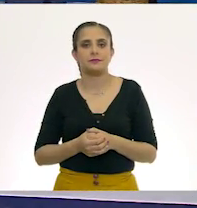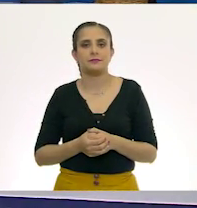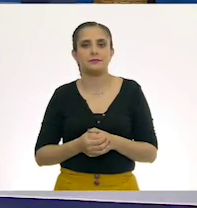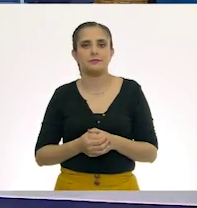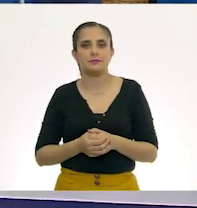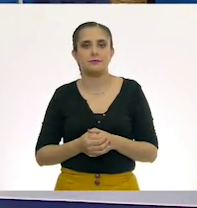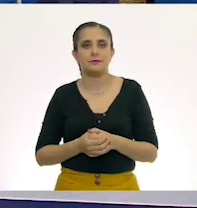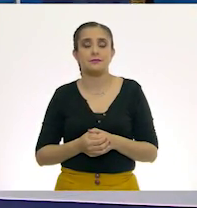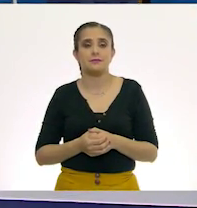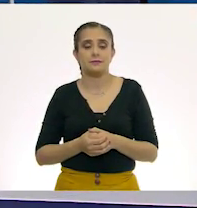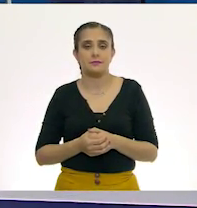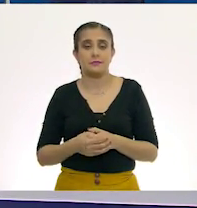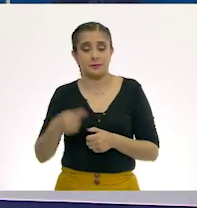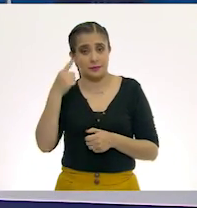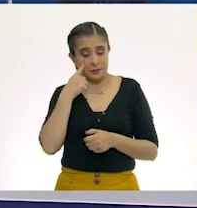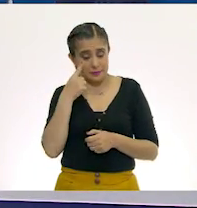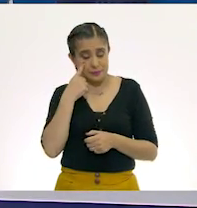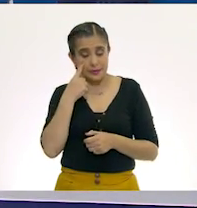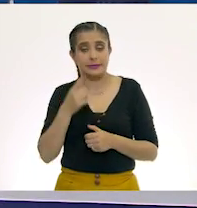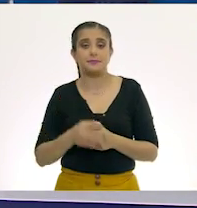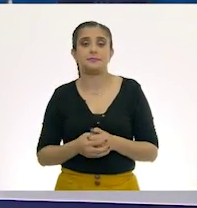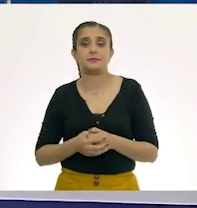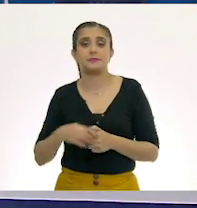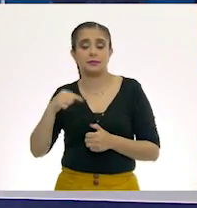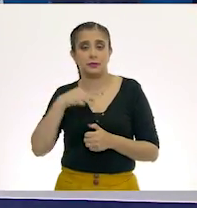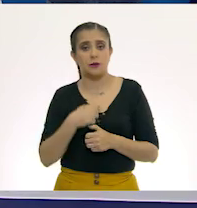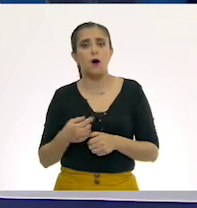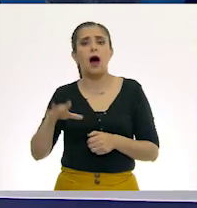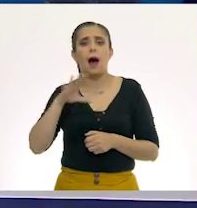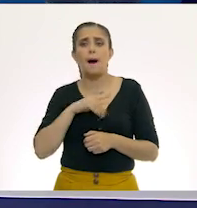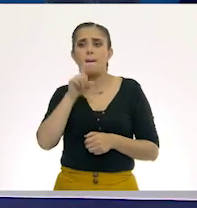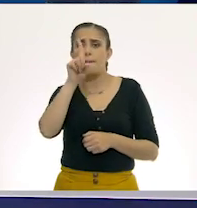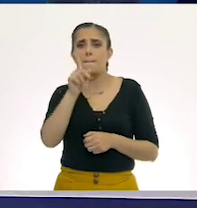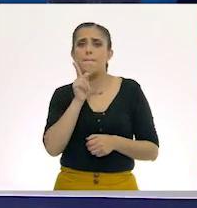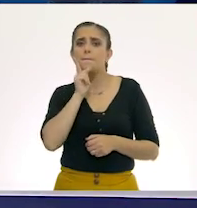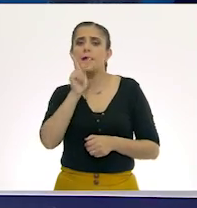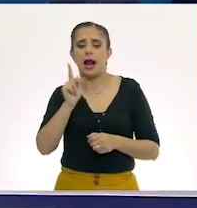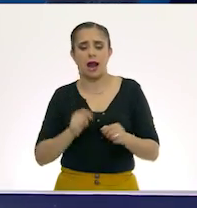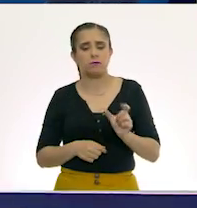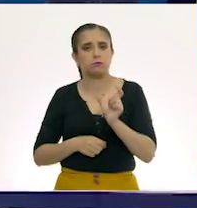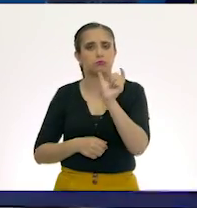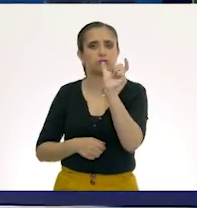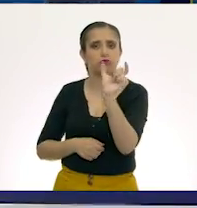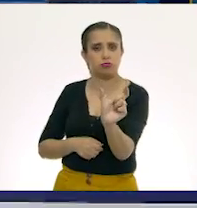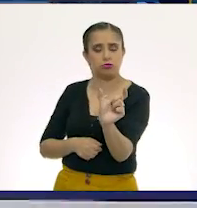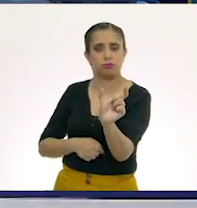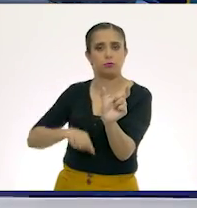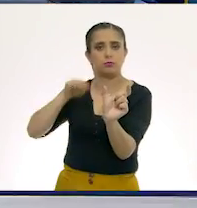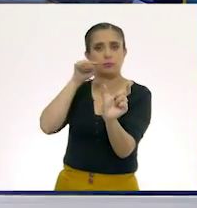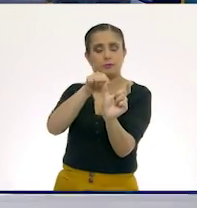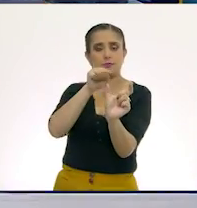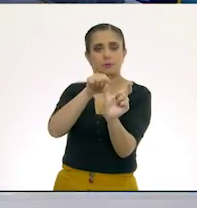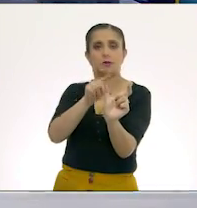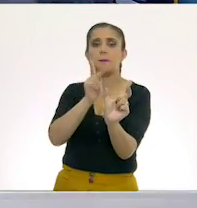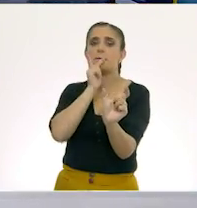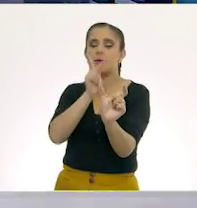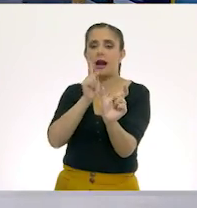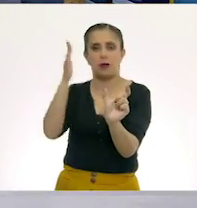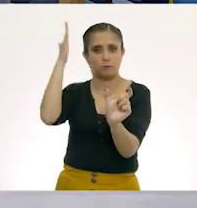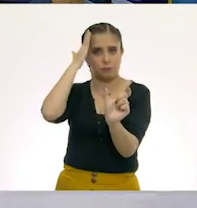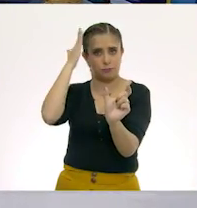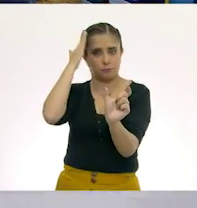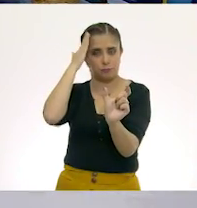hablando precisamente de eso, yo tengo una palabra de origen o palabra raíz,